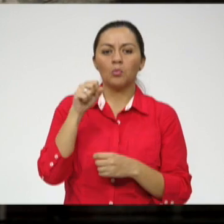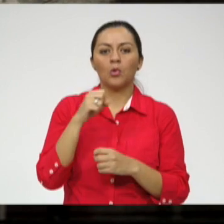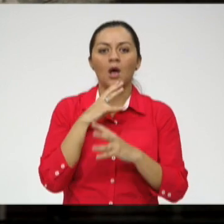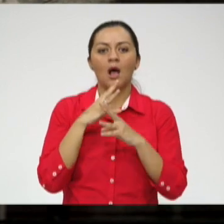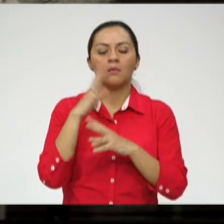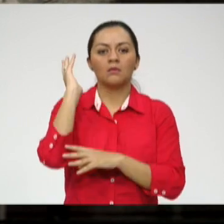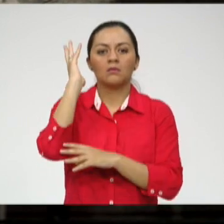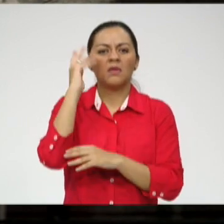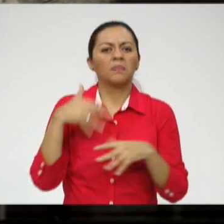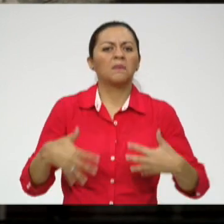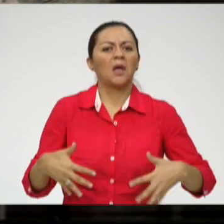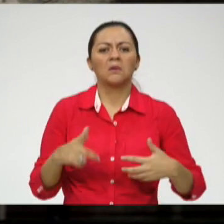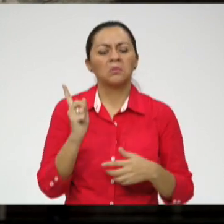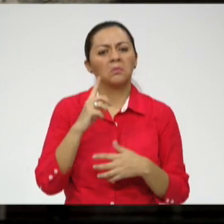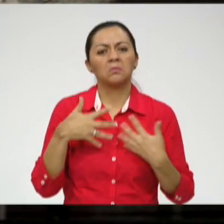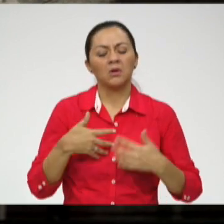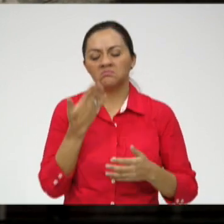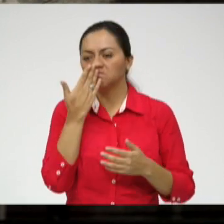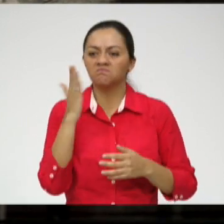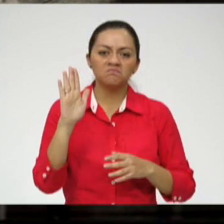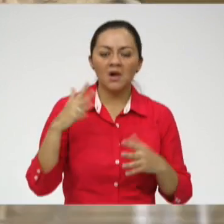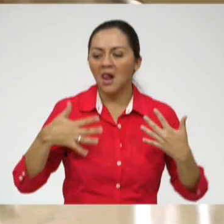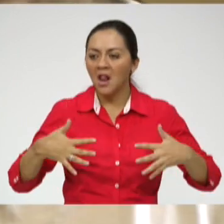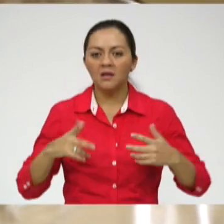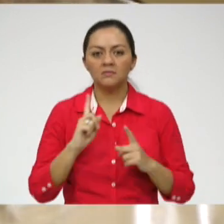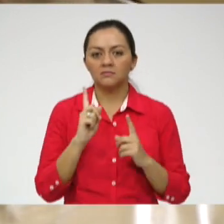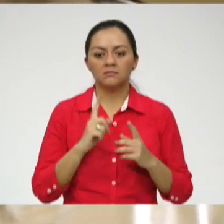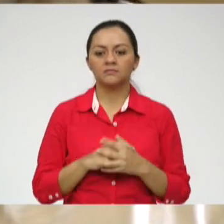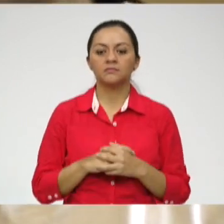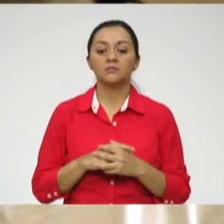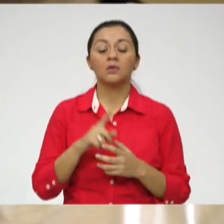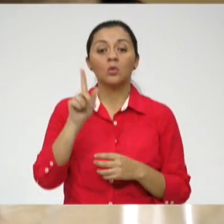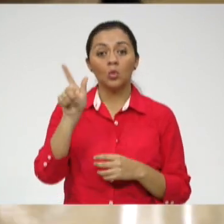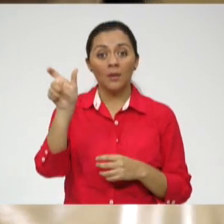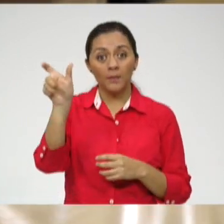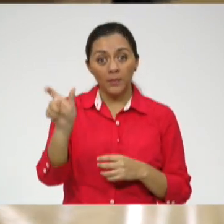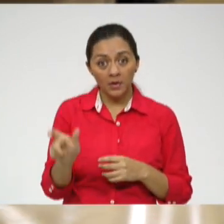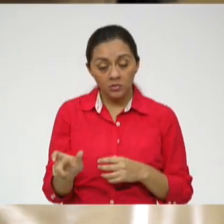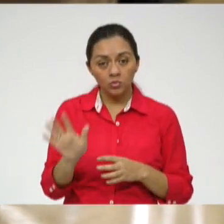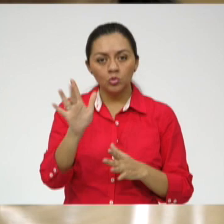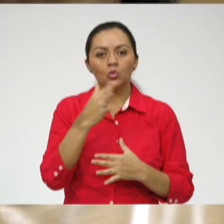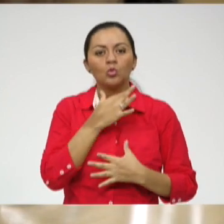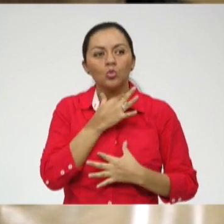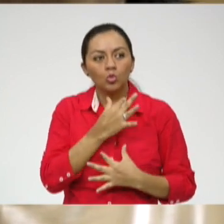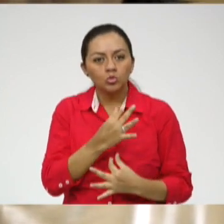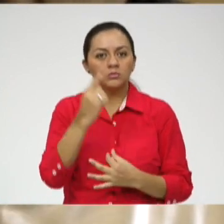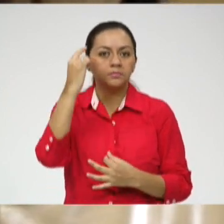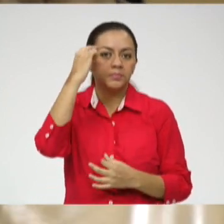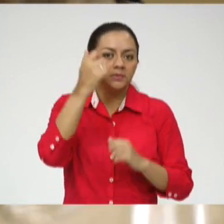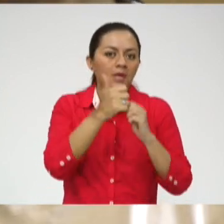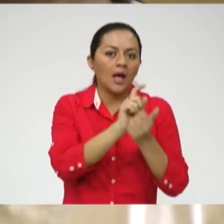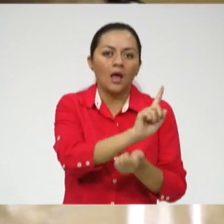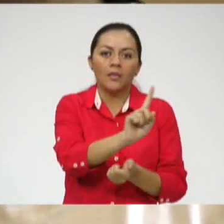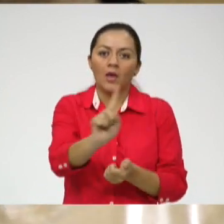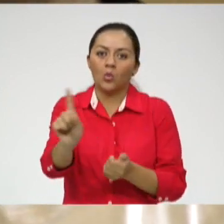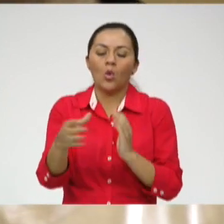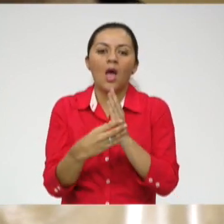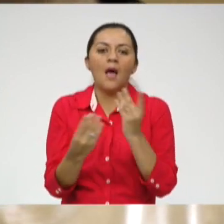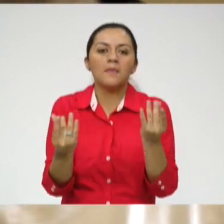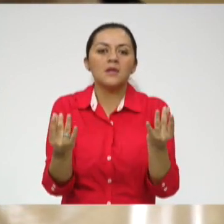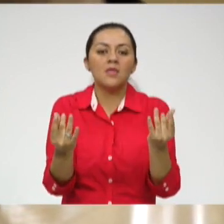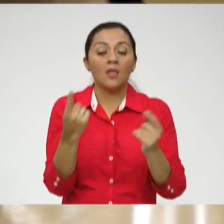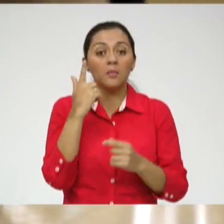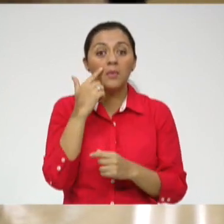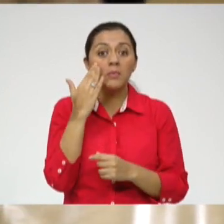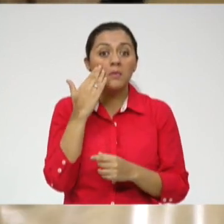no tengo nervios ni desesperación del rato de hablar. Cada persona tiene su gusto, su pensamiento y su talento. Lo que los padres